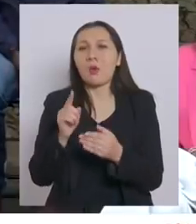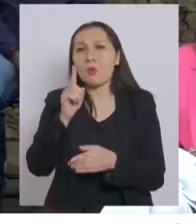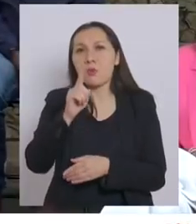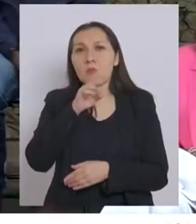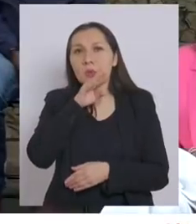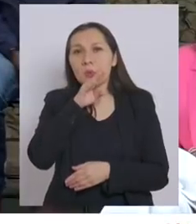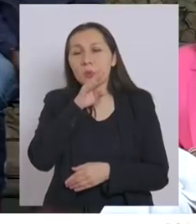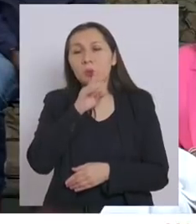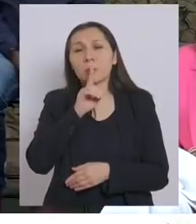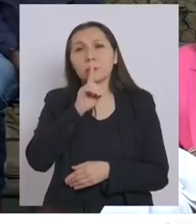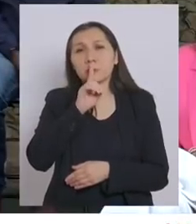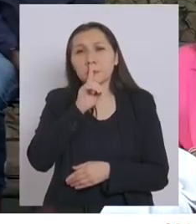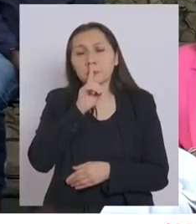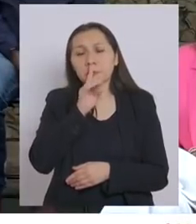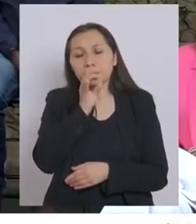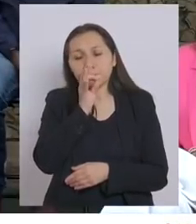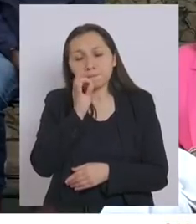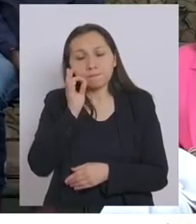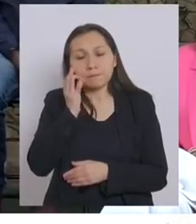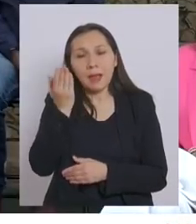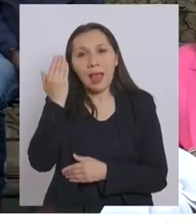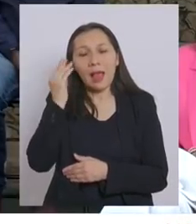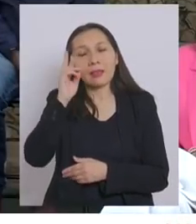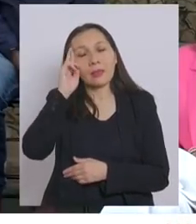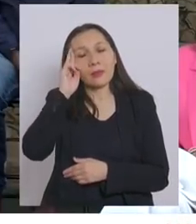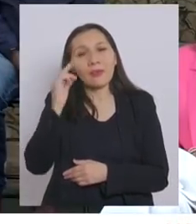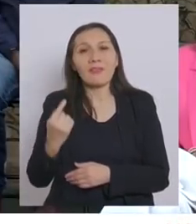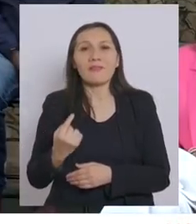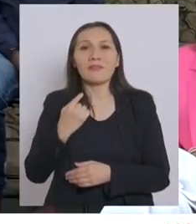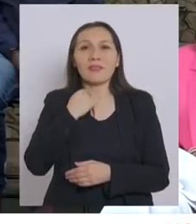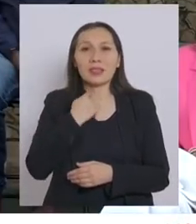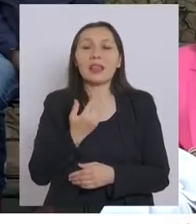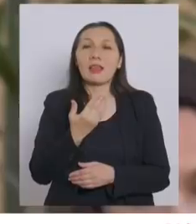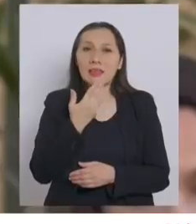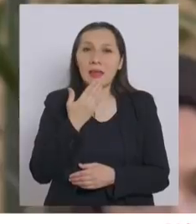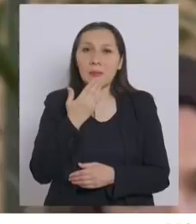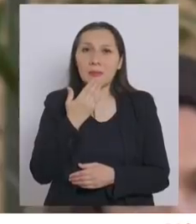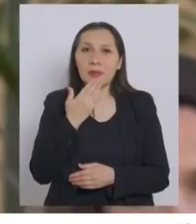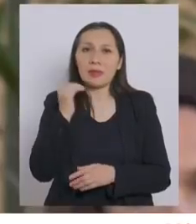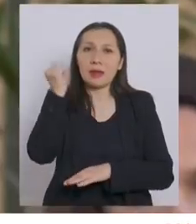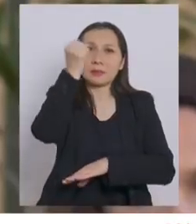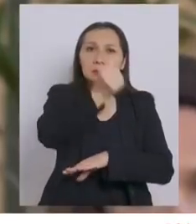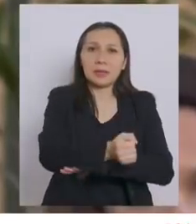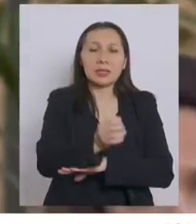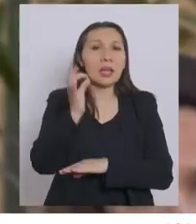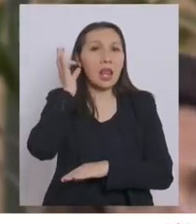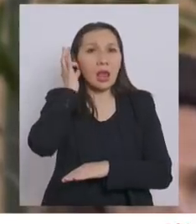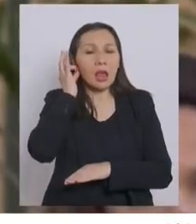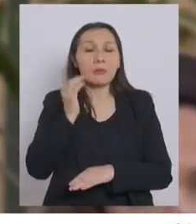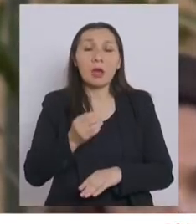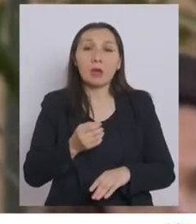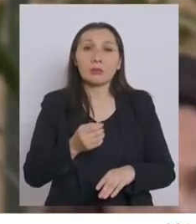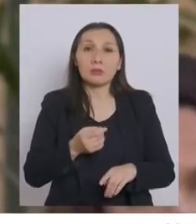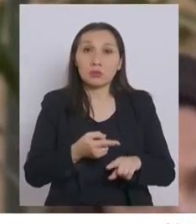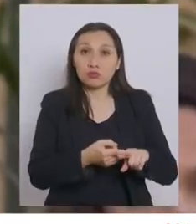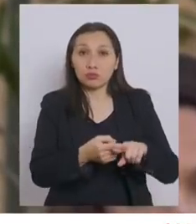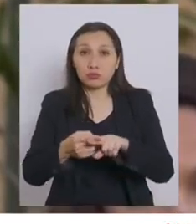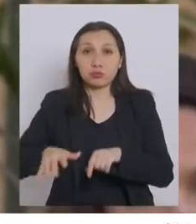minuto de silencio que otorgamos también a las que fueron víctimas de femicidios. Una sociedad